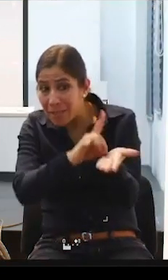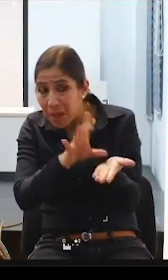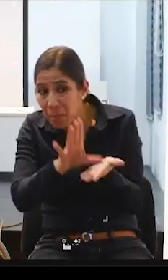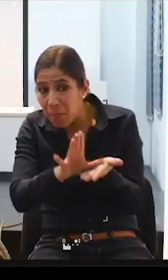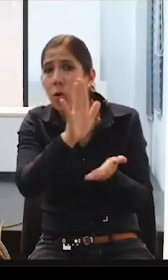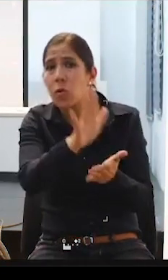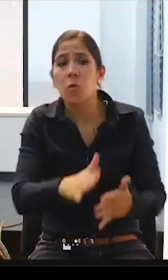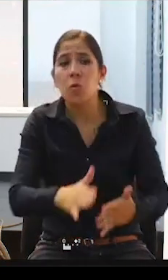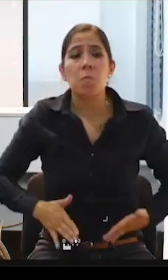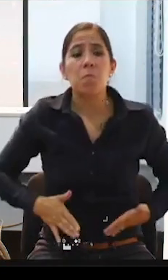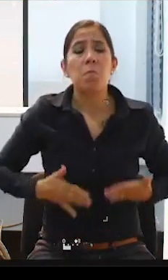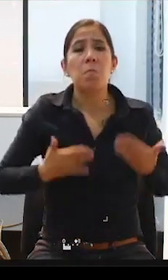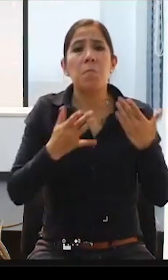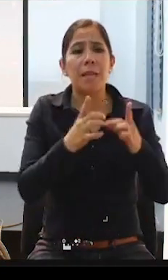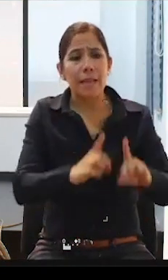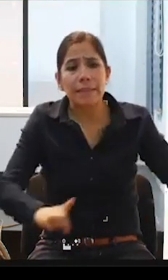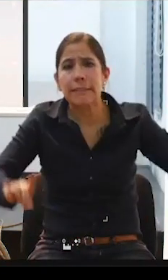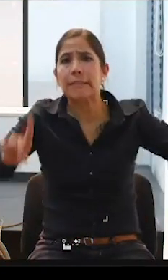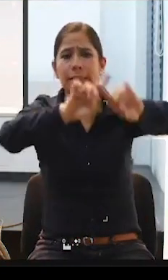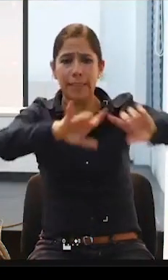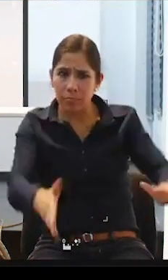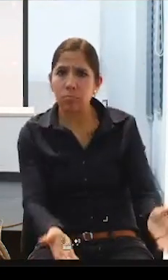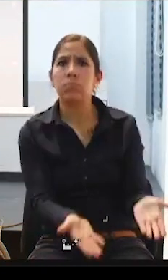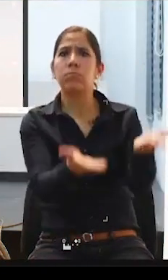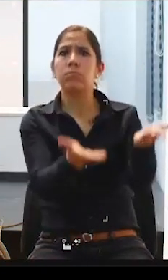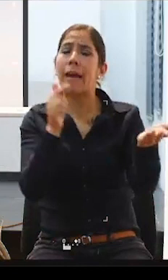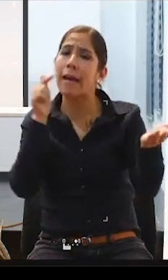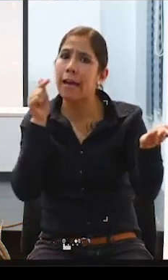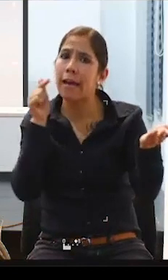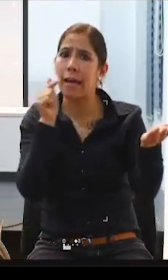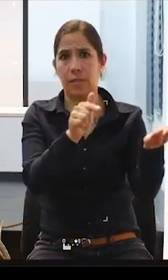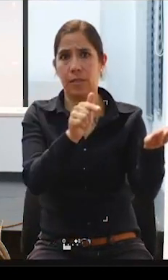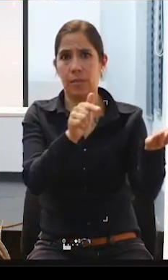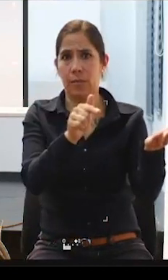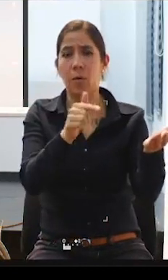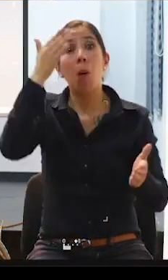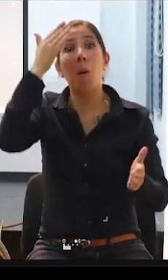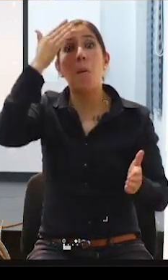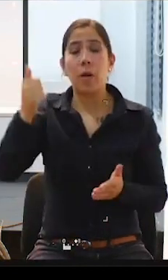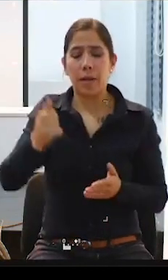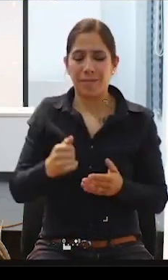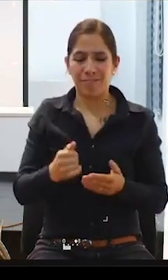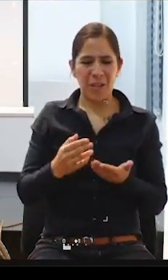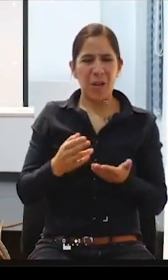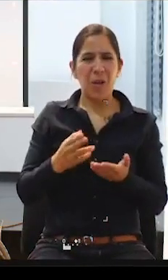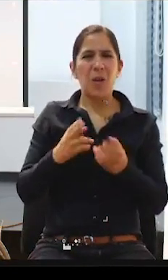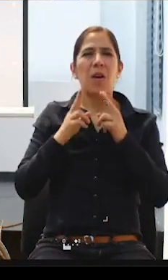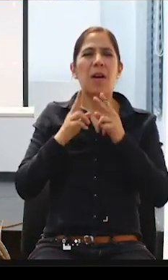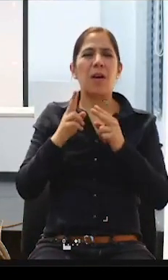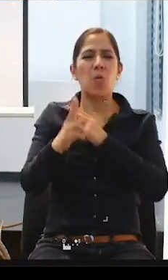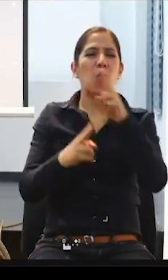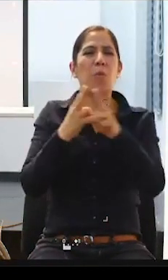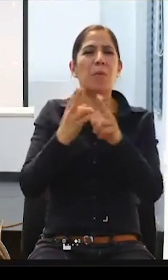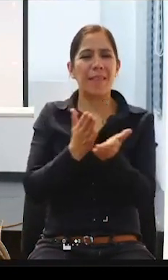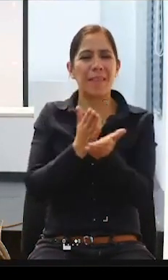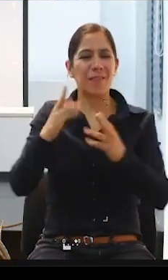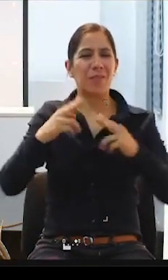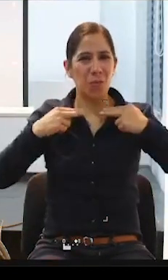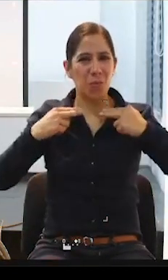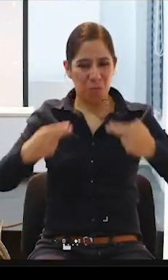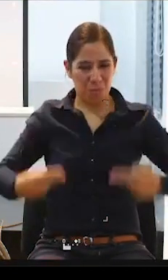parafraseando lo que es el artículo uno de la Declaración Universal de Derechos Humanos, todos nacemos